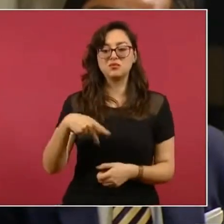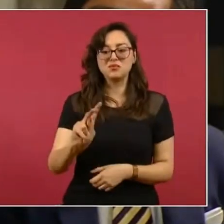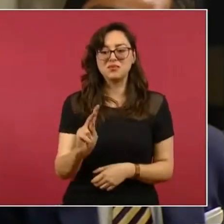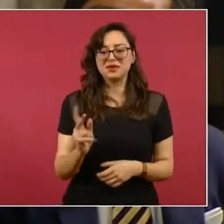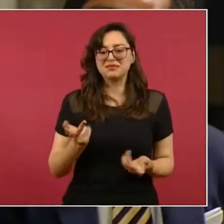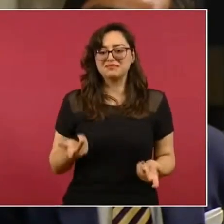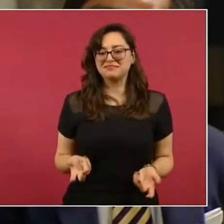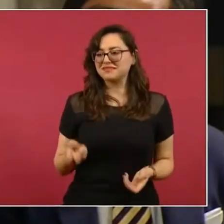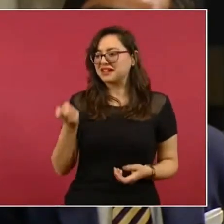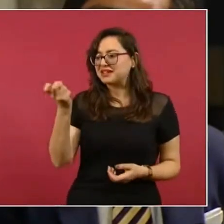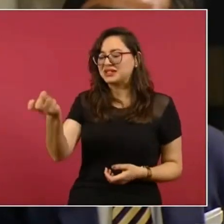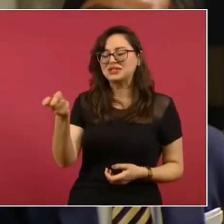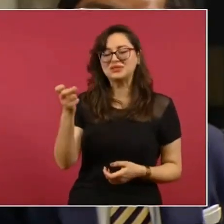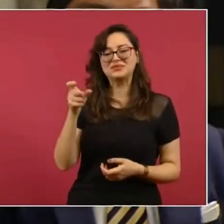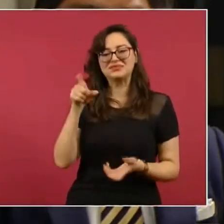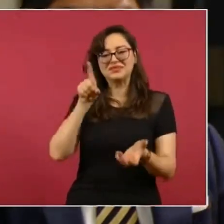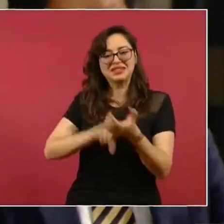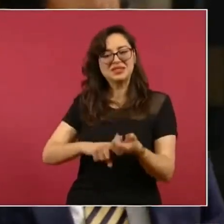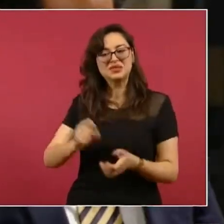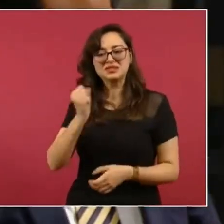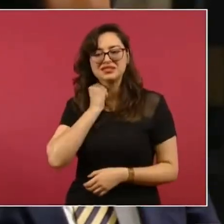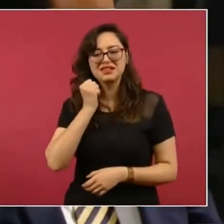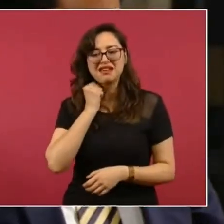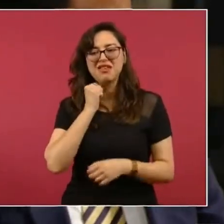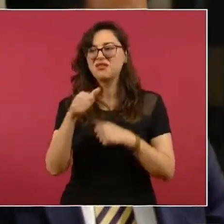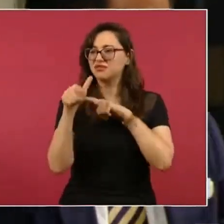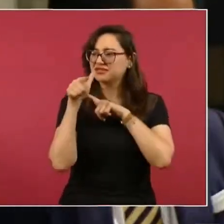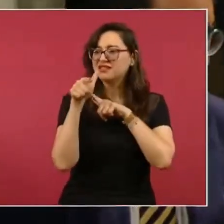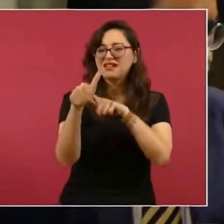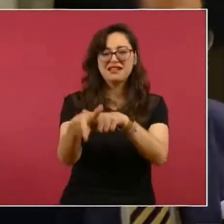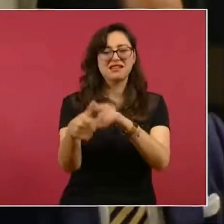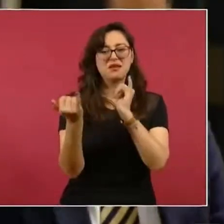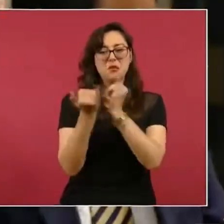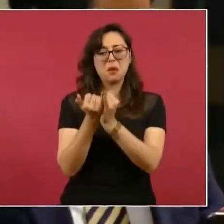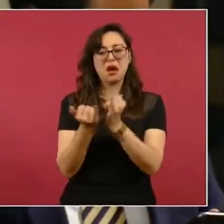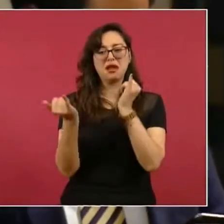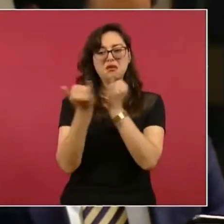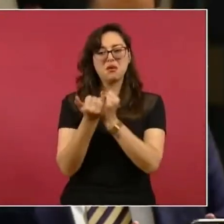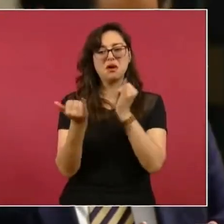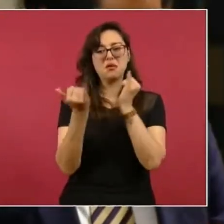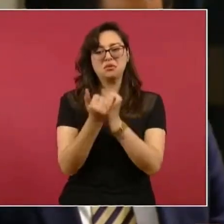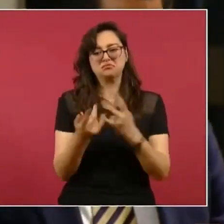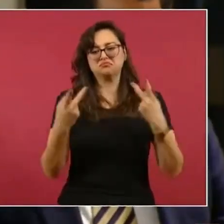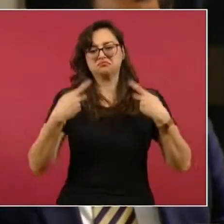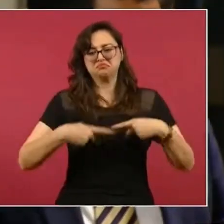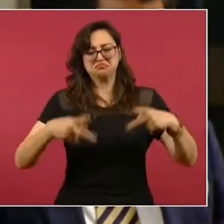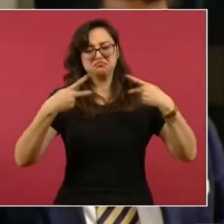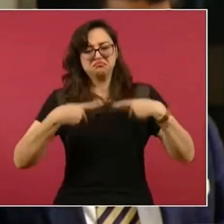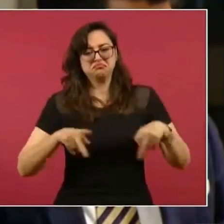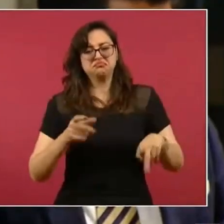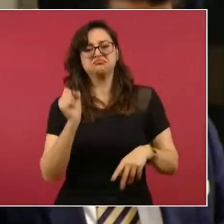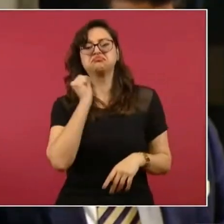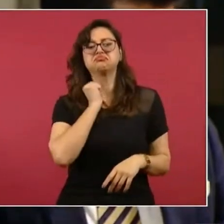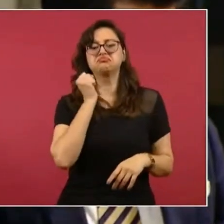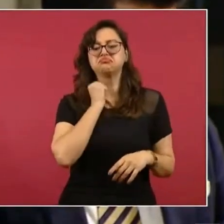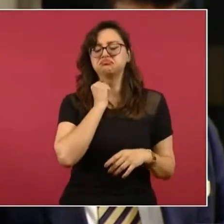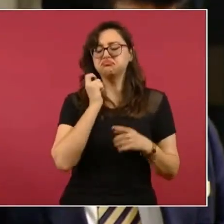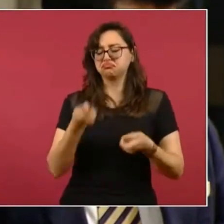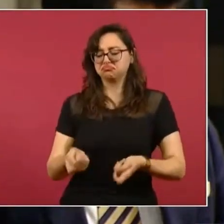este tipo de políticas se puede seguir sosteniendo de que llega uno al Senado y, pues que me publiquen la obra,